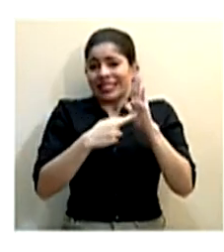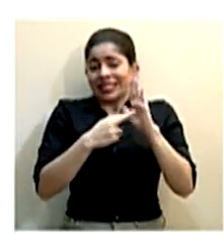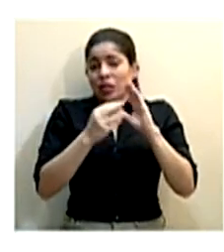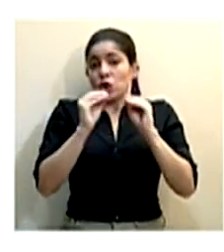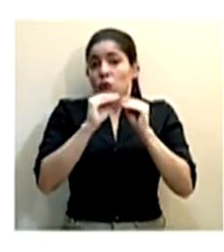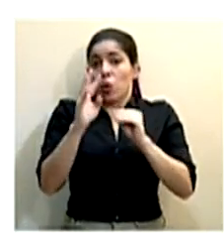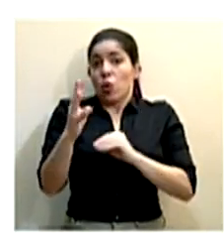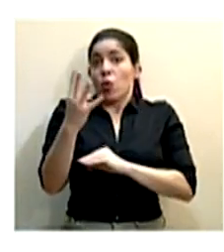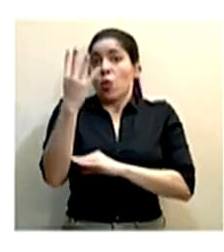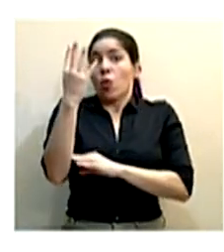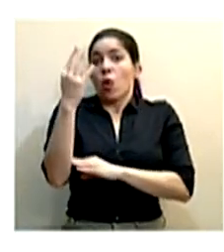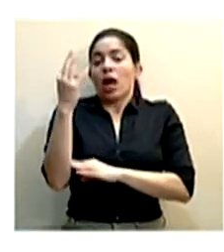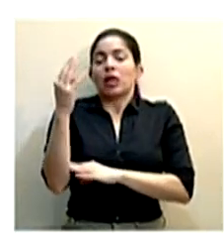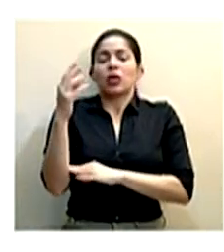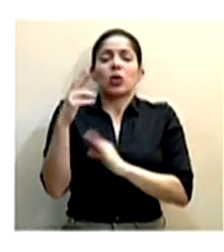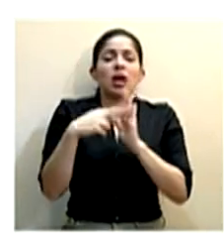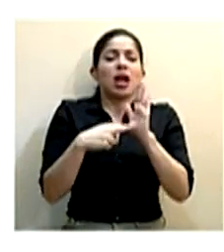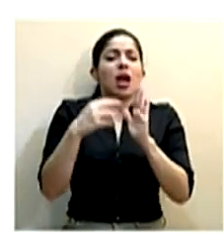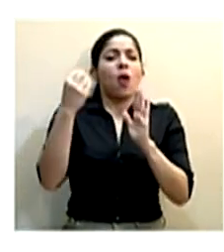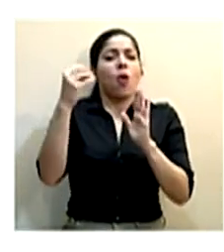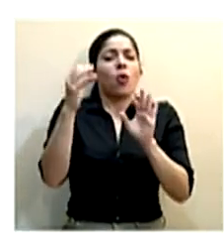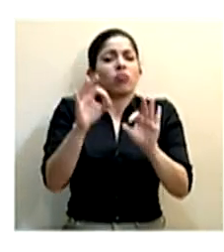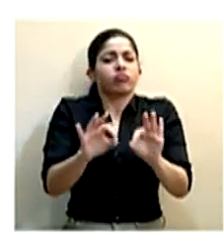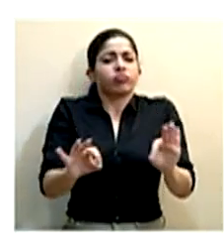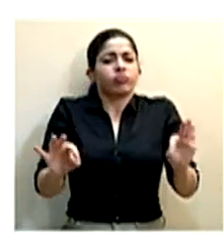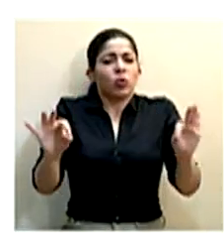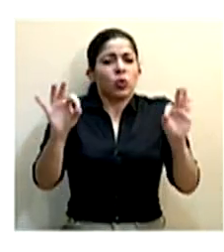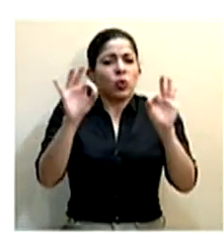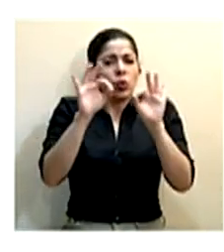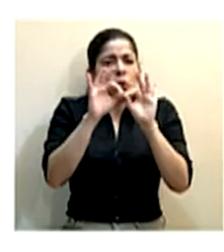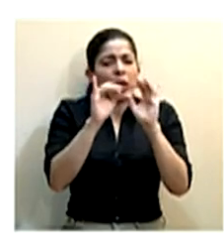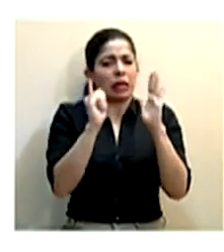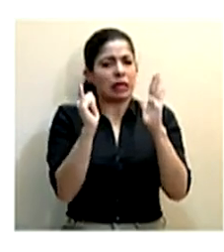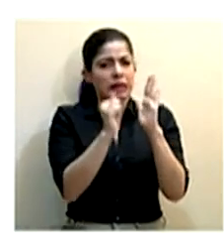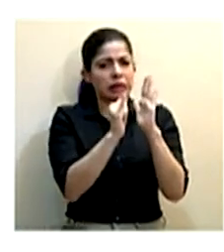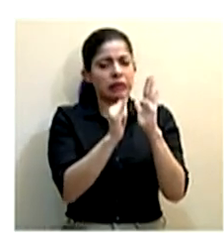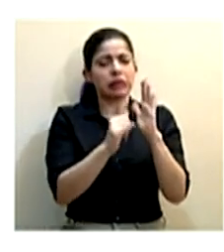cuatro se hace sumamente también importante mantenerla.